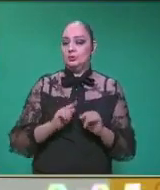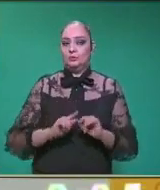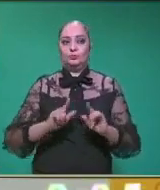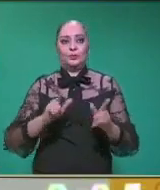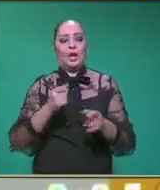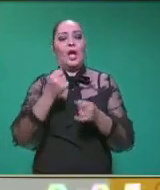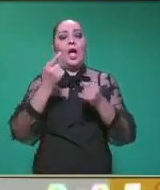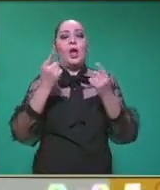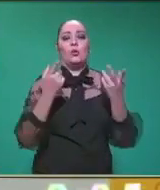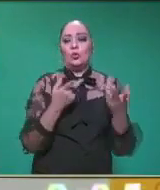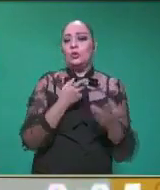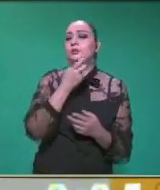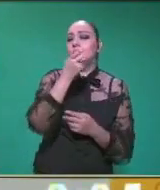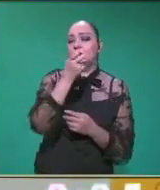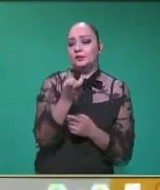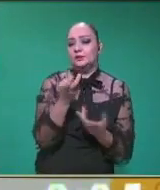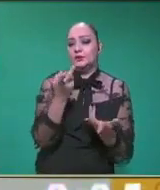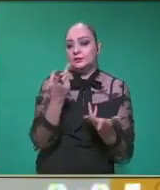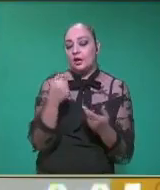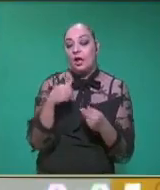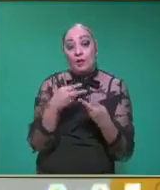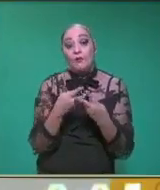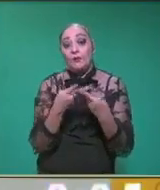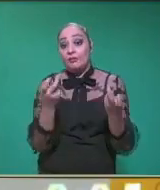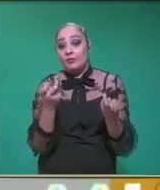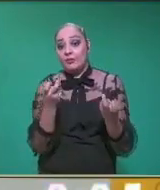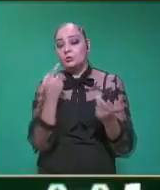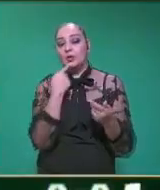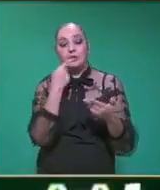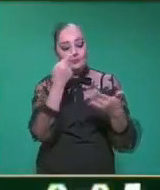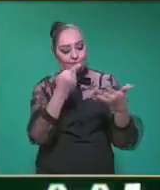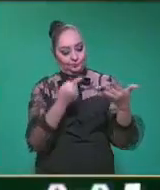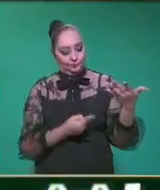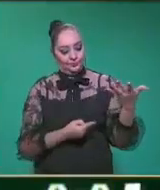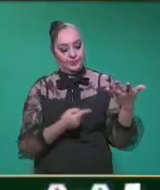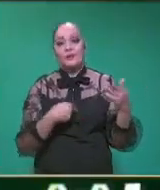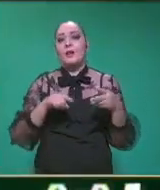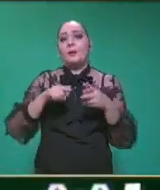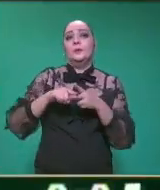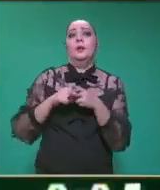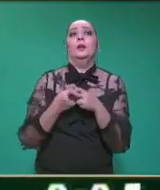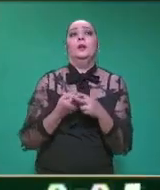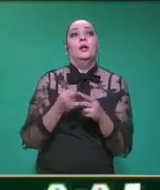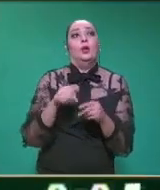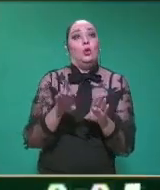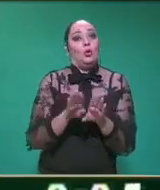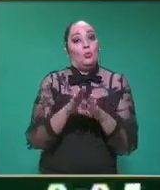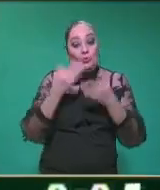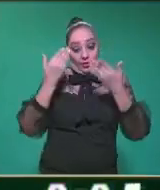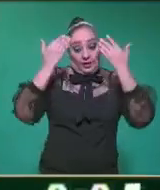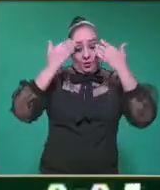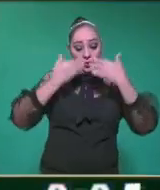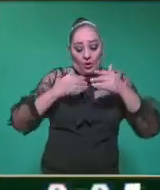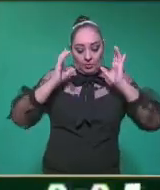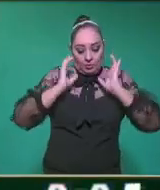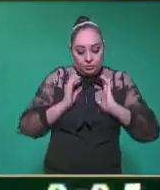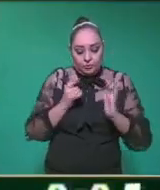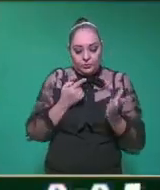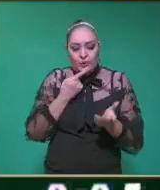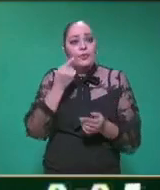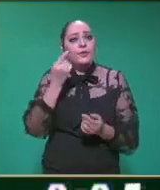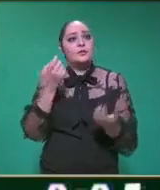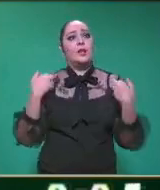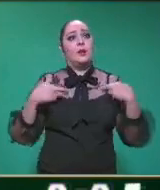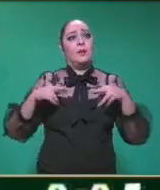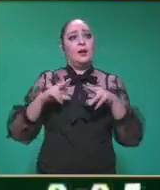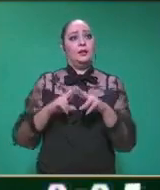algunos de estos adjetivos calificativos? Vamos a empezar con los aspectos físicos. Como bien lo menciona el